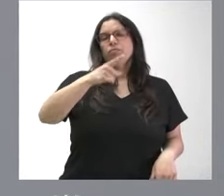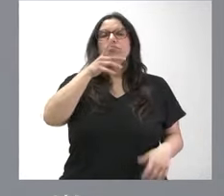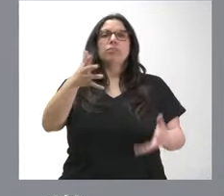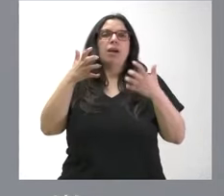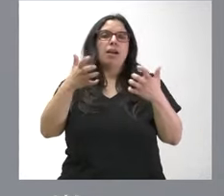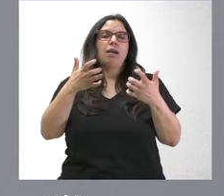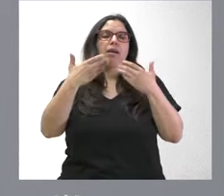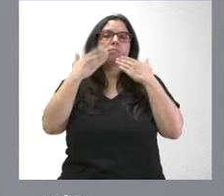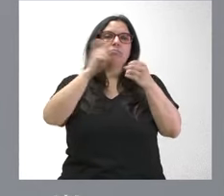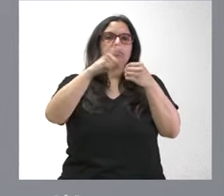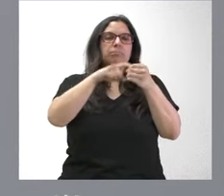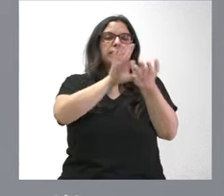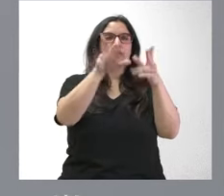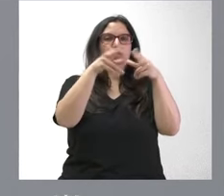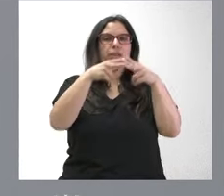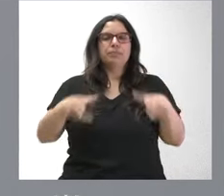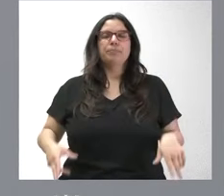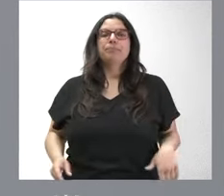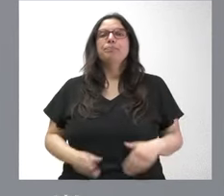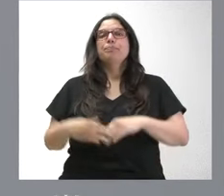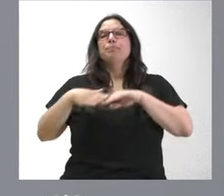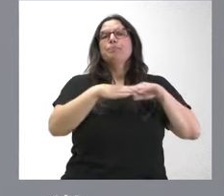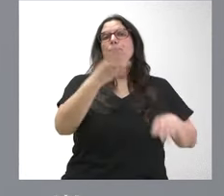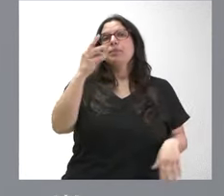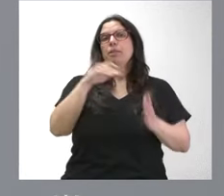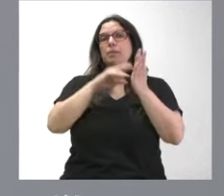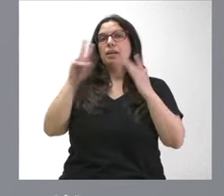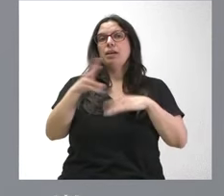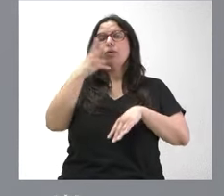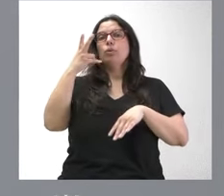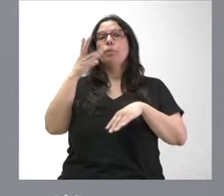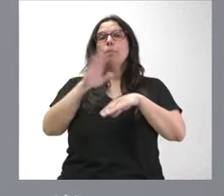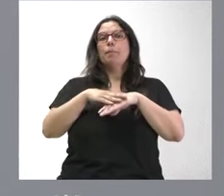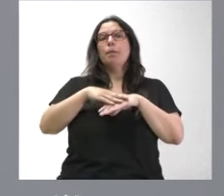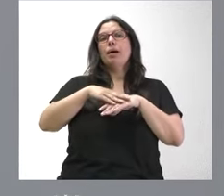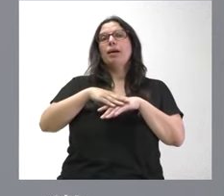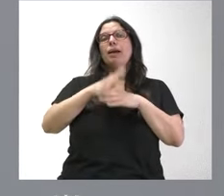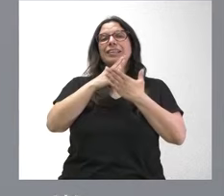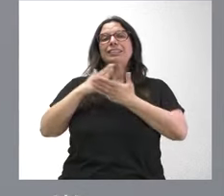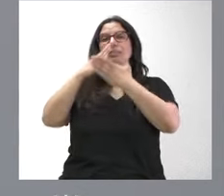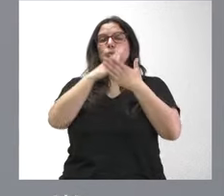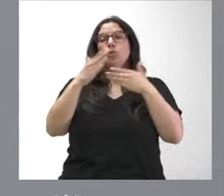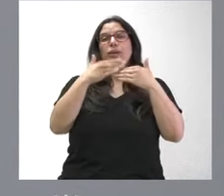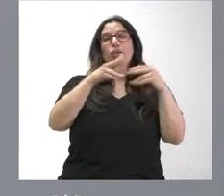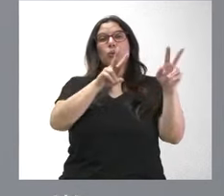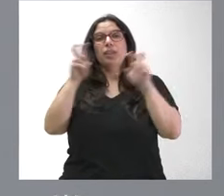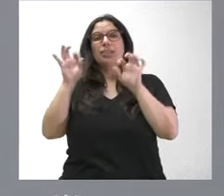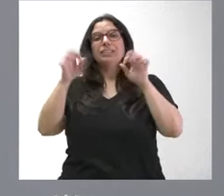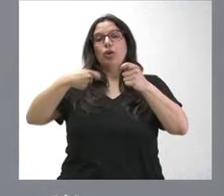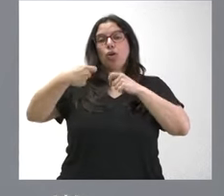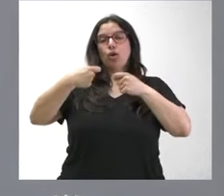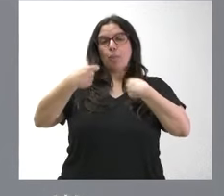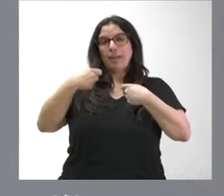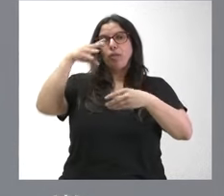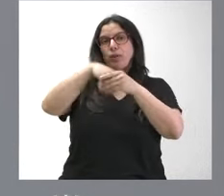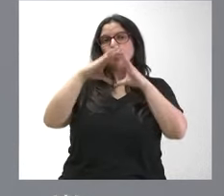sociales en Castilla y León. 30.000 euros para la Cátedra de Innovación para el Comercio en la Universidad de